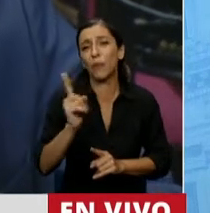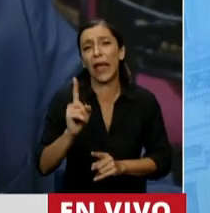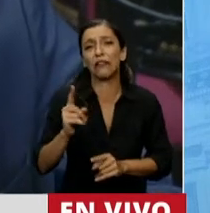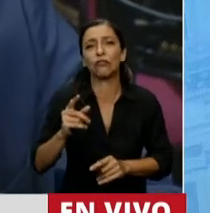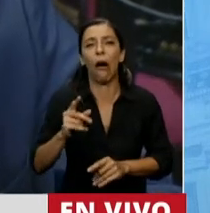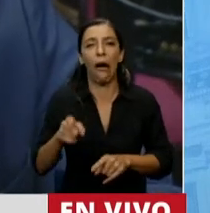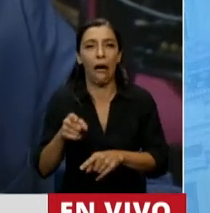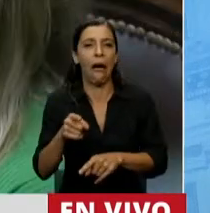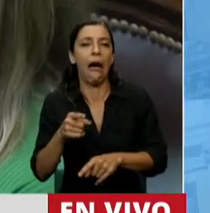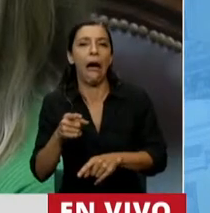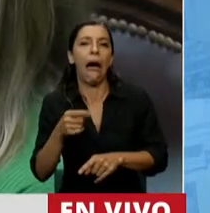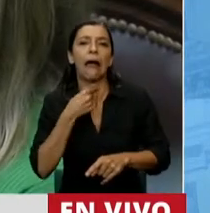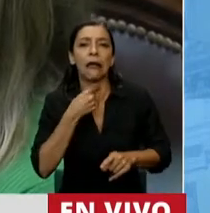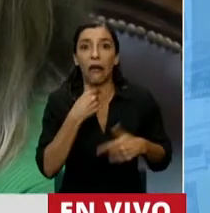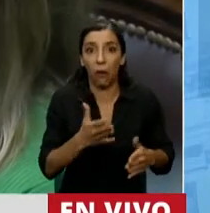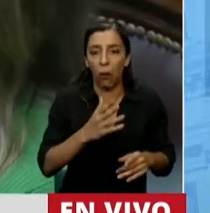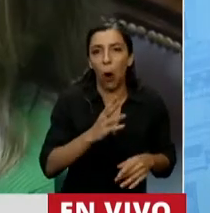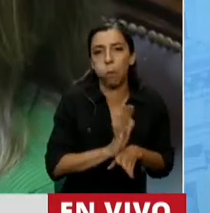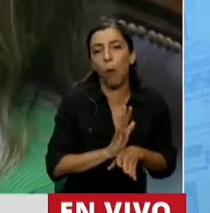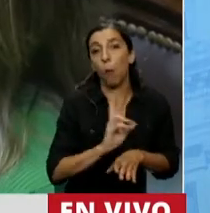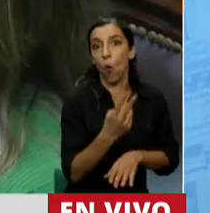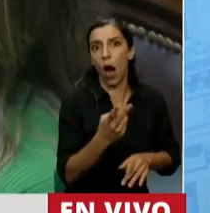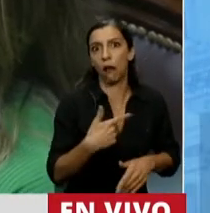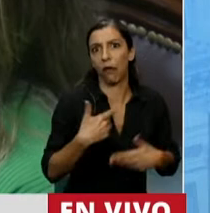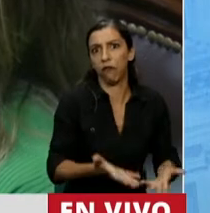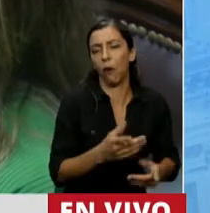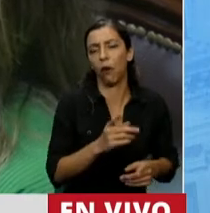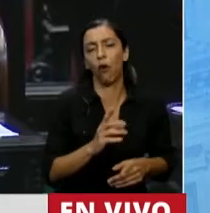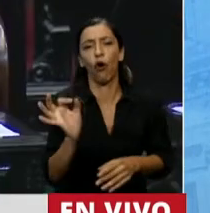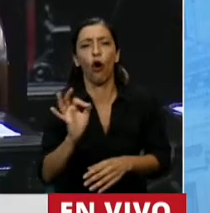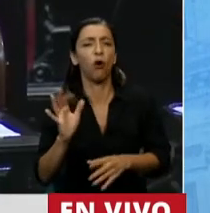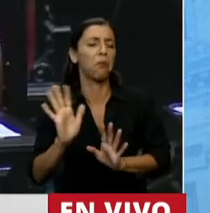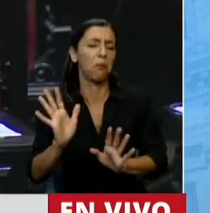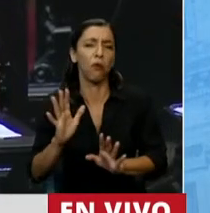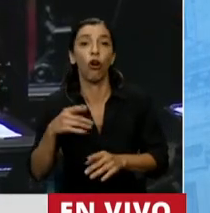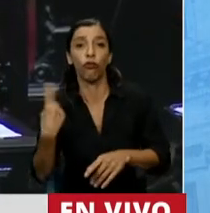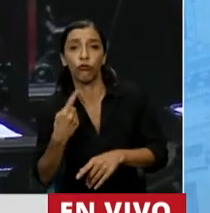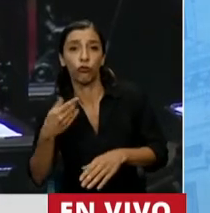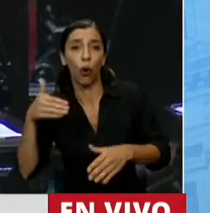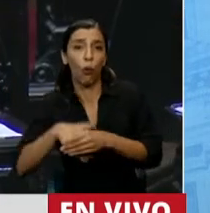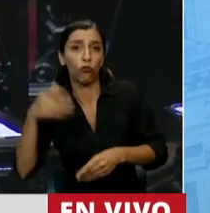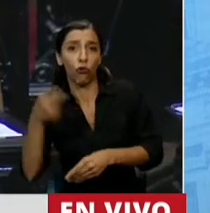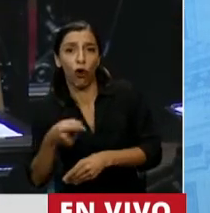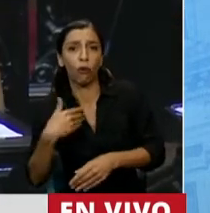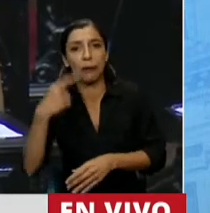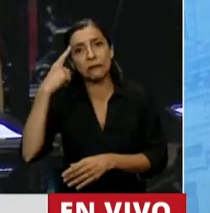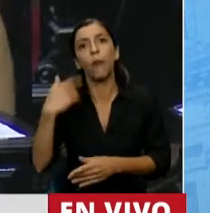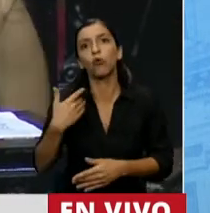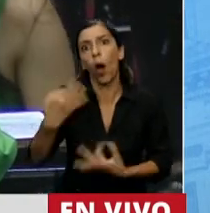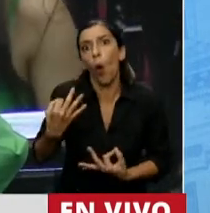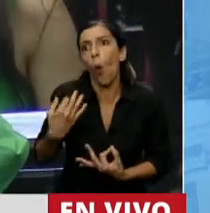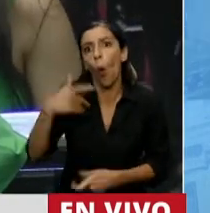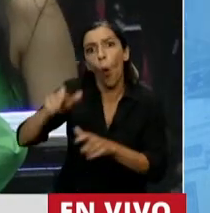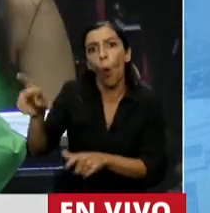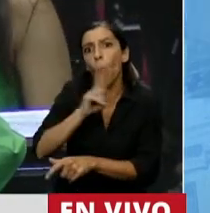quienes votamos en contra de este proyecto pensemos que sea bueno que haya mujeres muertas por una decisión